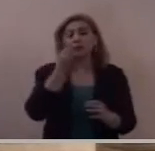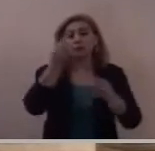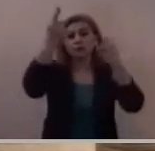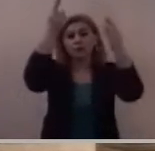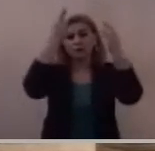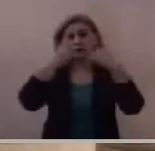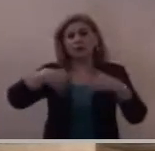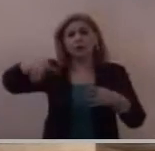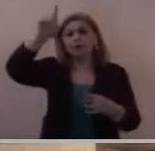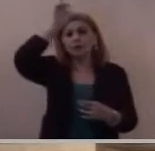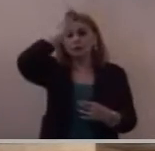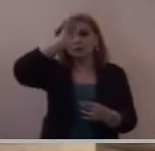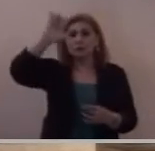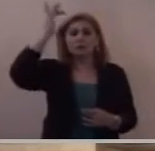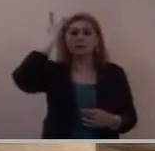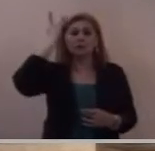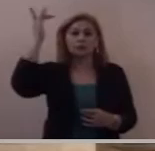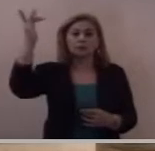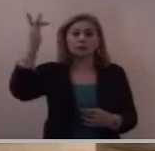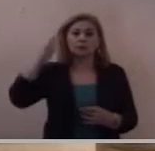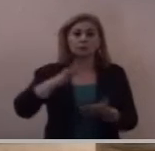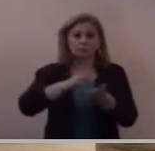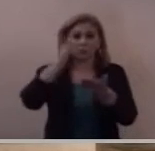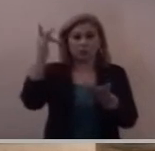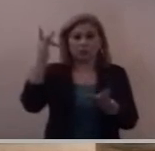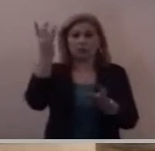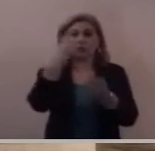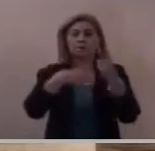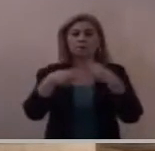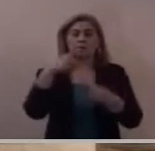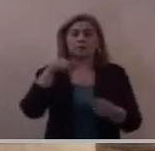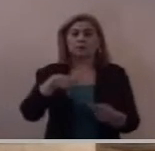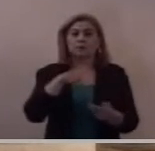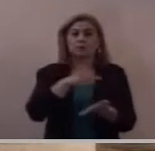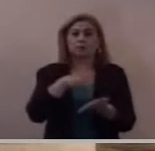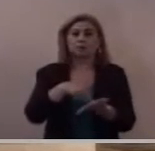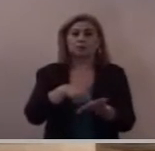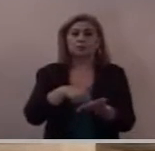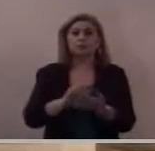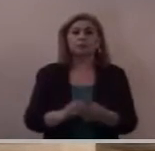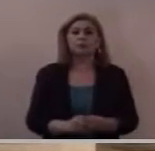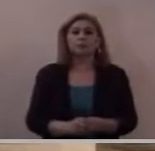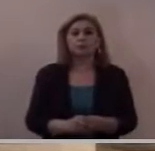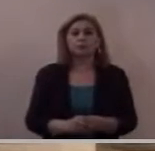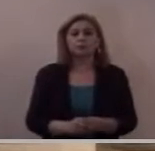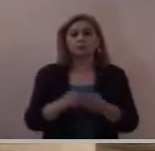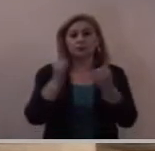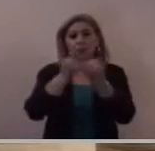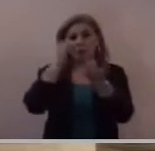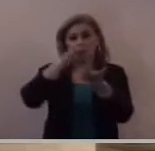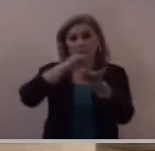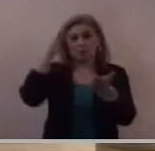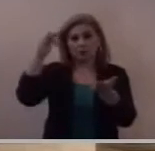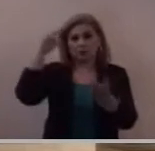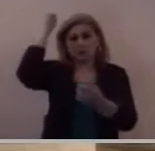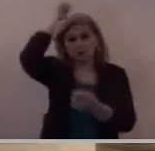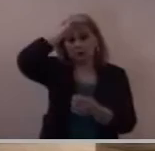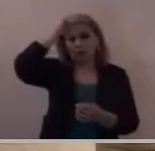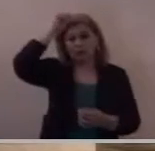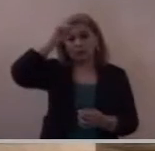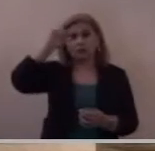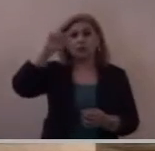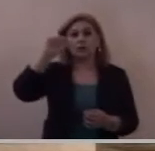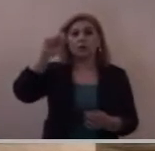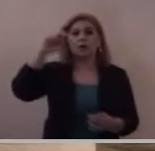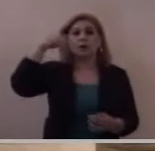Santo gracias por estar aquí también agradezco al Padre Antonio Camacho